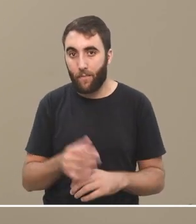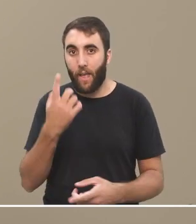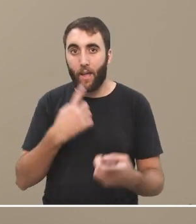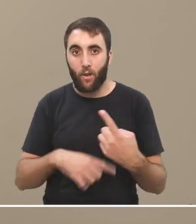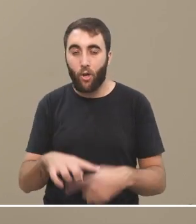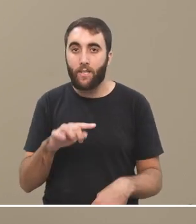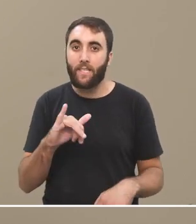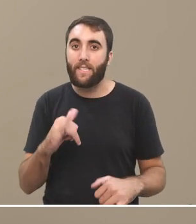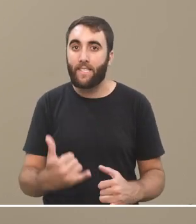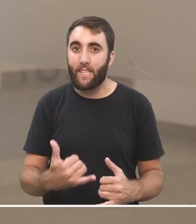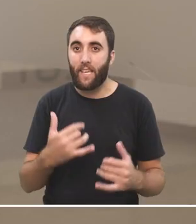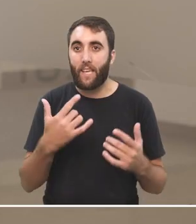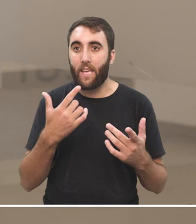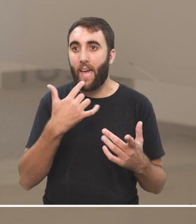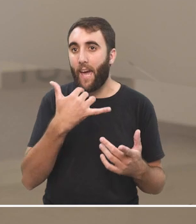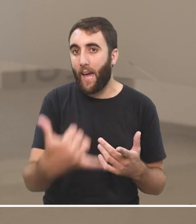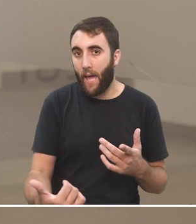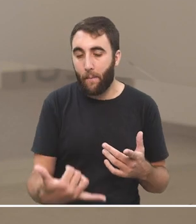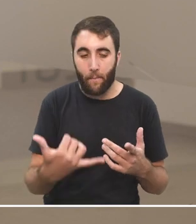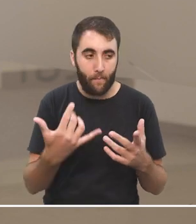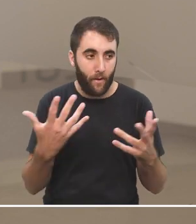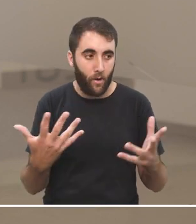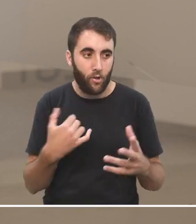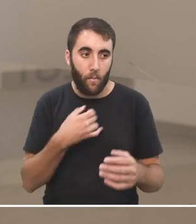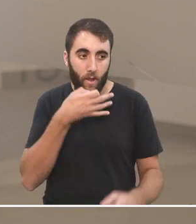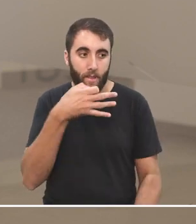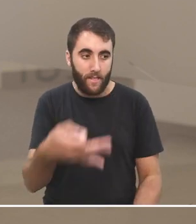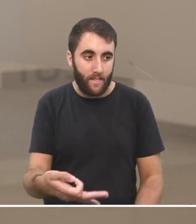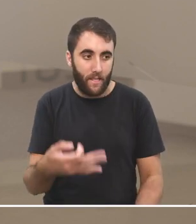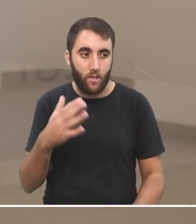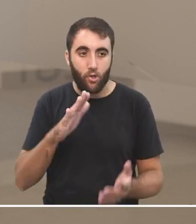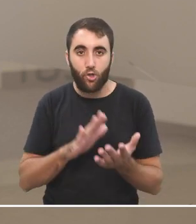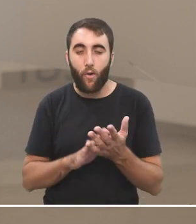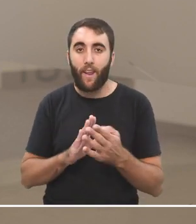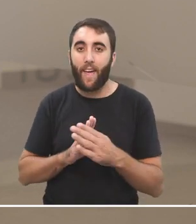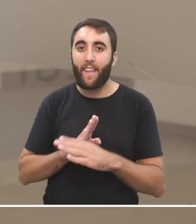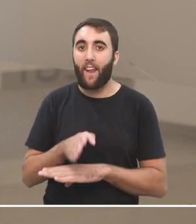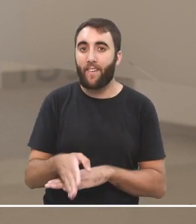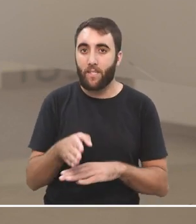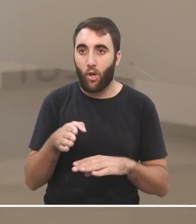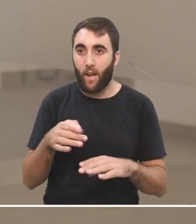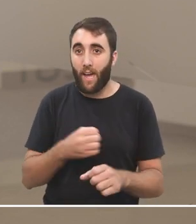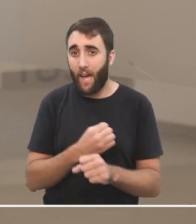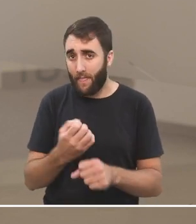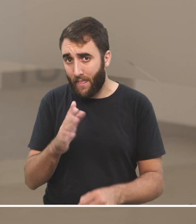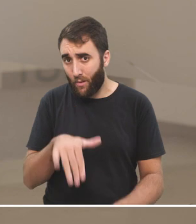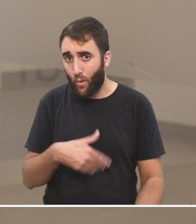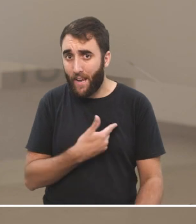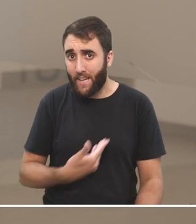algún ejemplo, así que yo pudiera citar, de intervenciones incluso estatales,